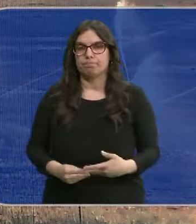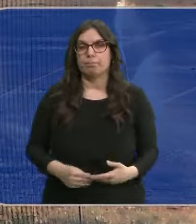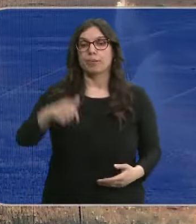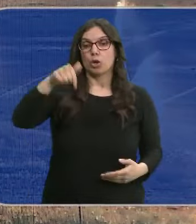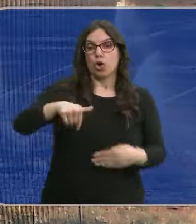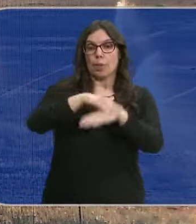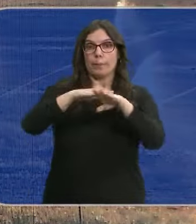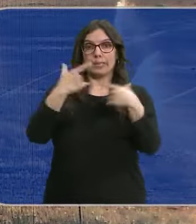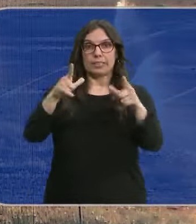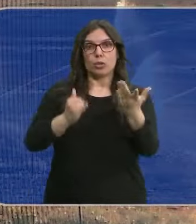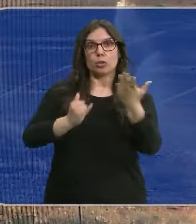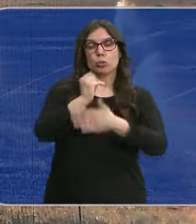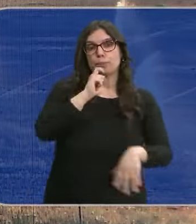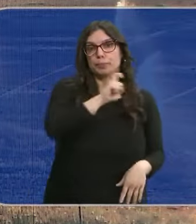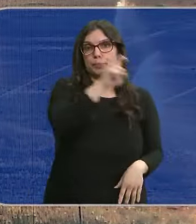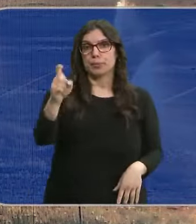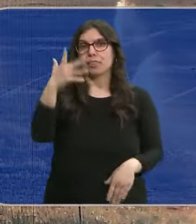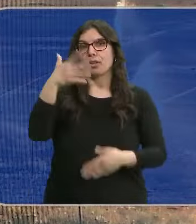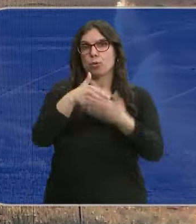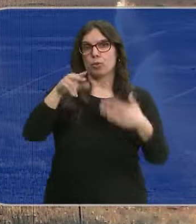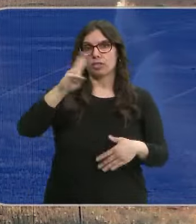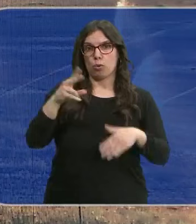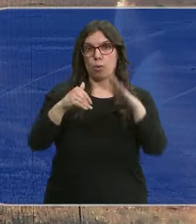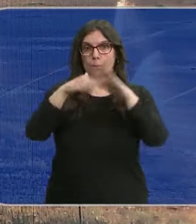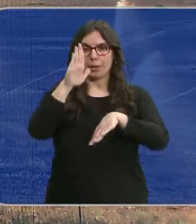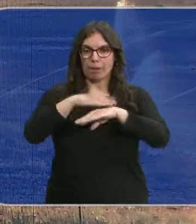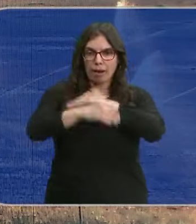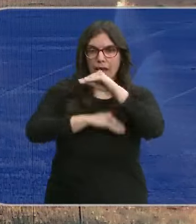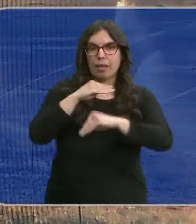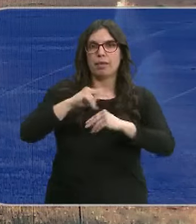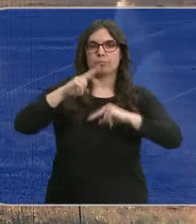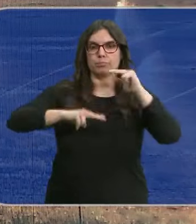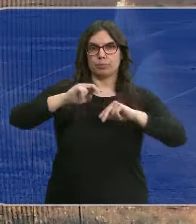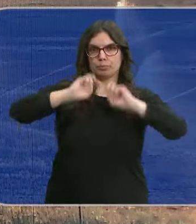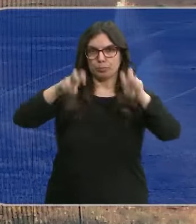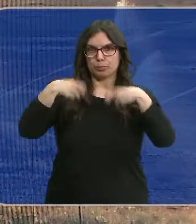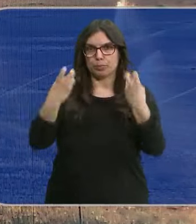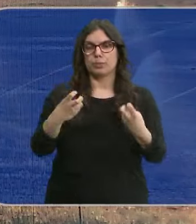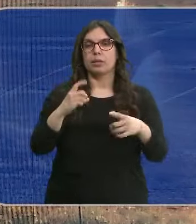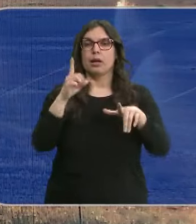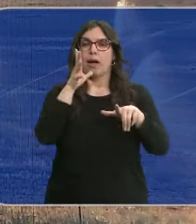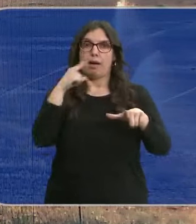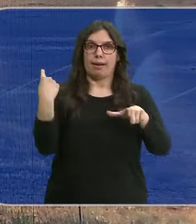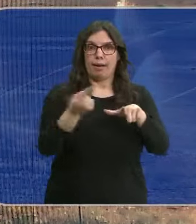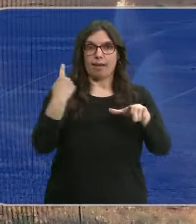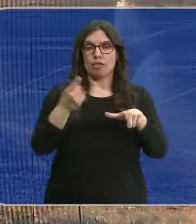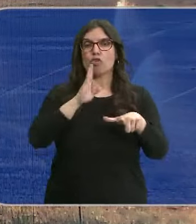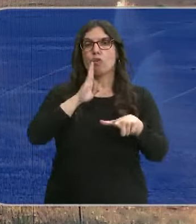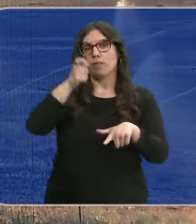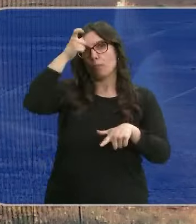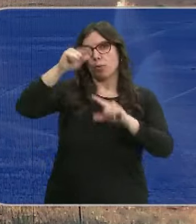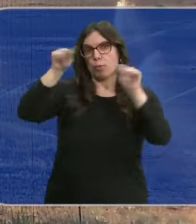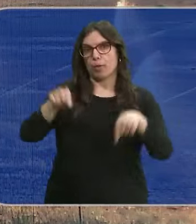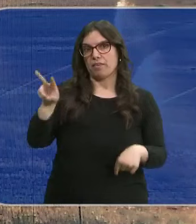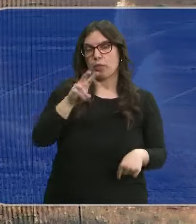Hoy el Ministerio de Agricultura ha anunciado más de 5 millones de euros para realizar obras de modernización de regadíos en Castronuño, en Valladolid. Desde la